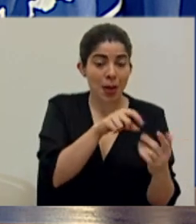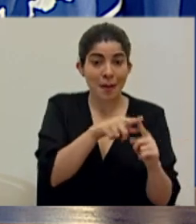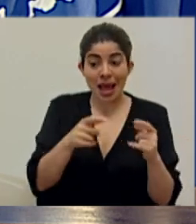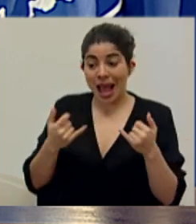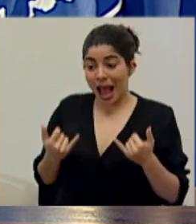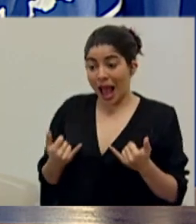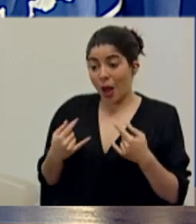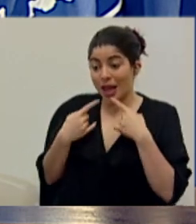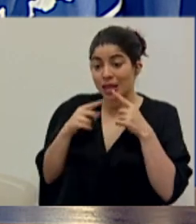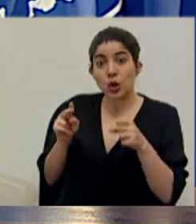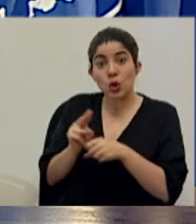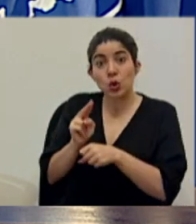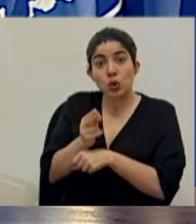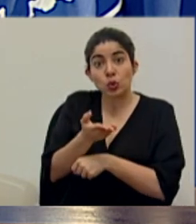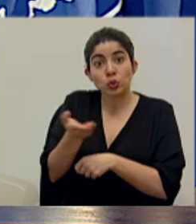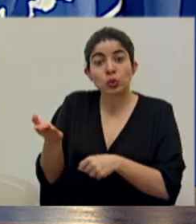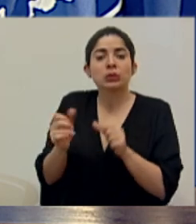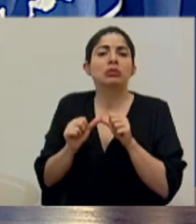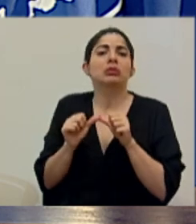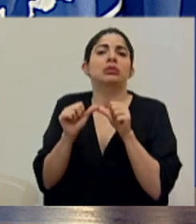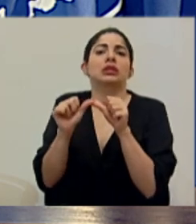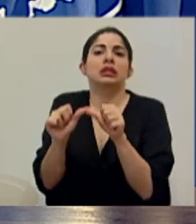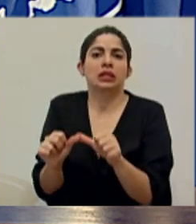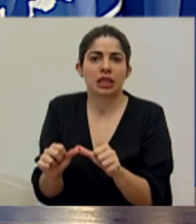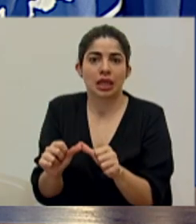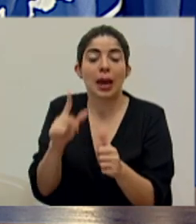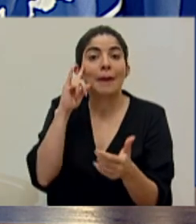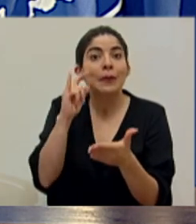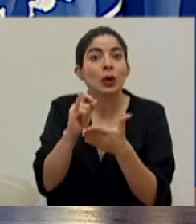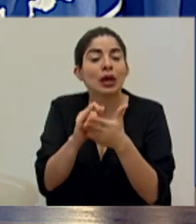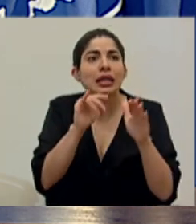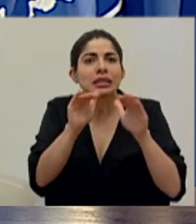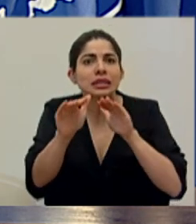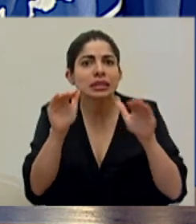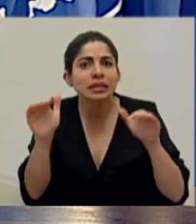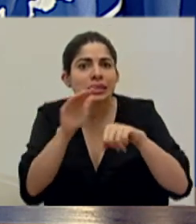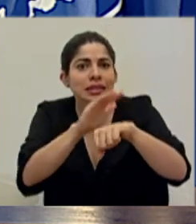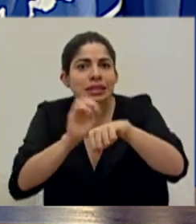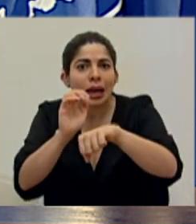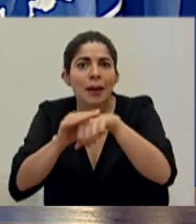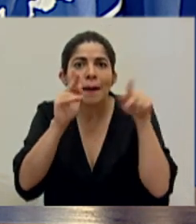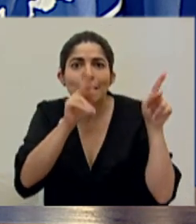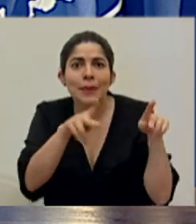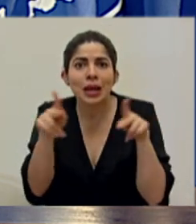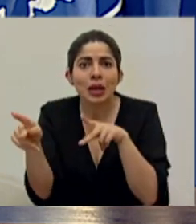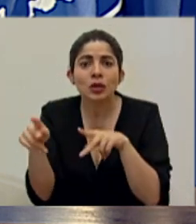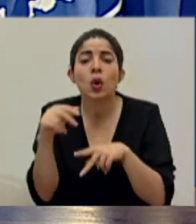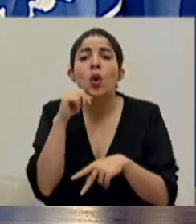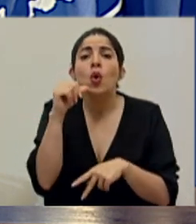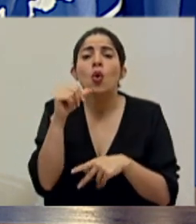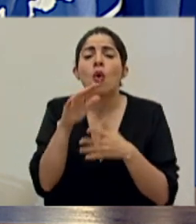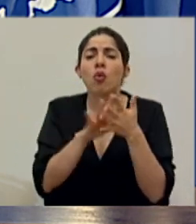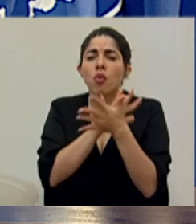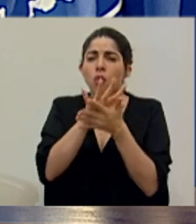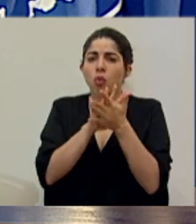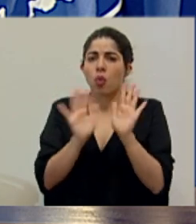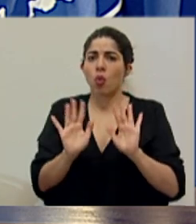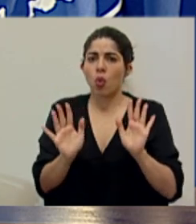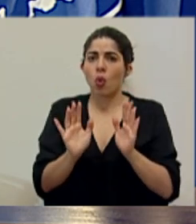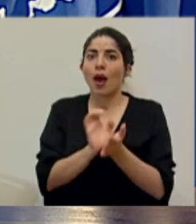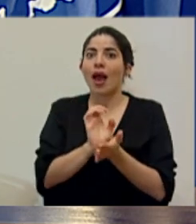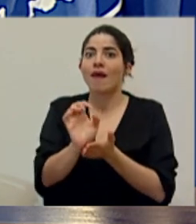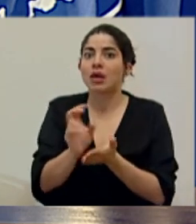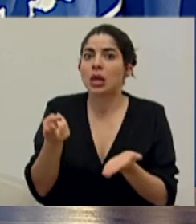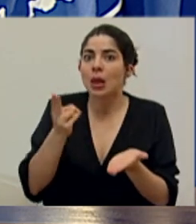actualmente se usan siguen vigentes y por eso hemos hecho el llamado a las personas para que no se dejen confundir y eviten